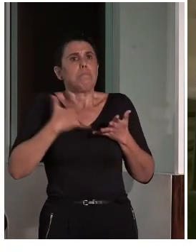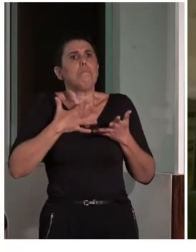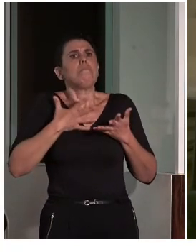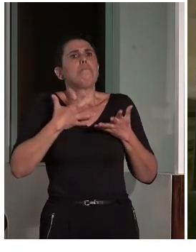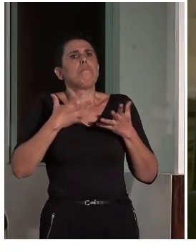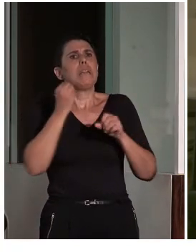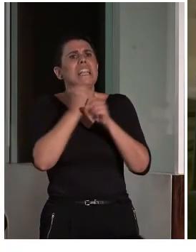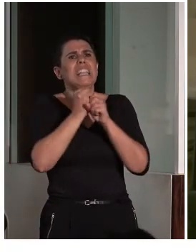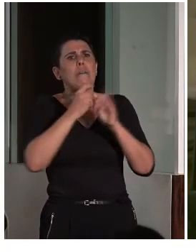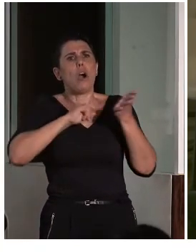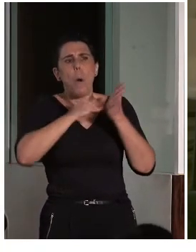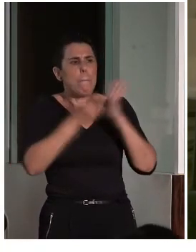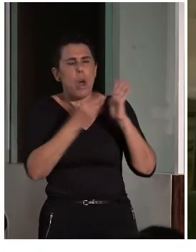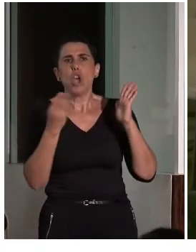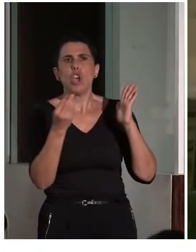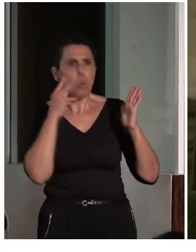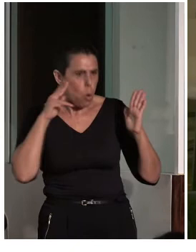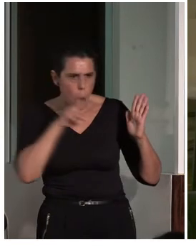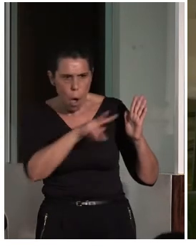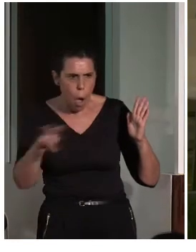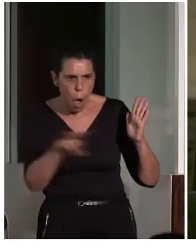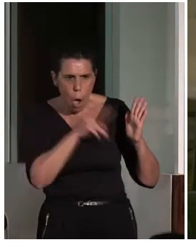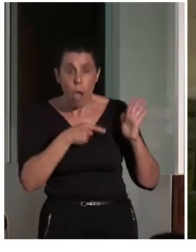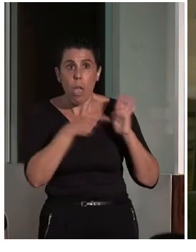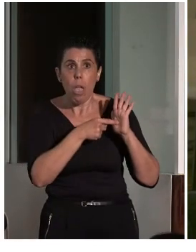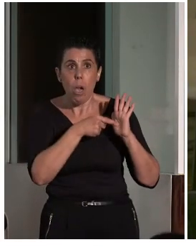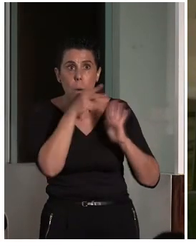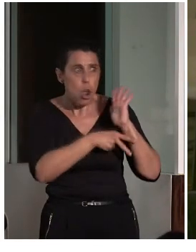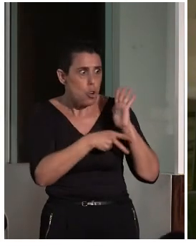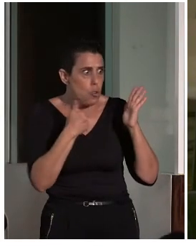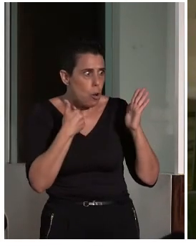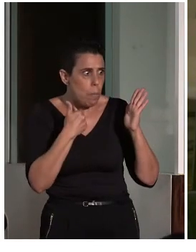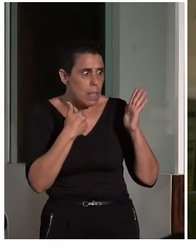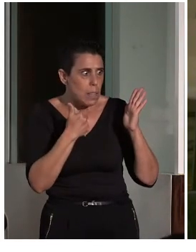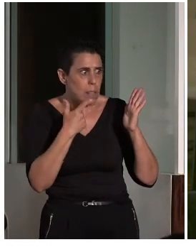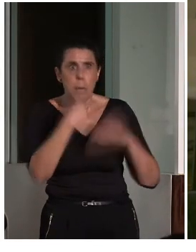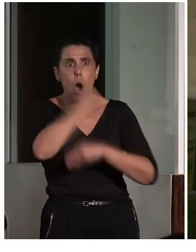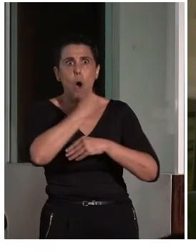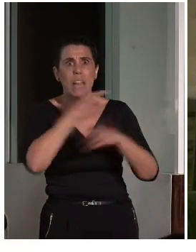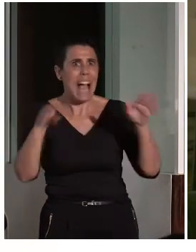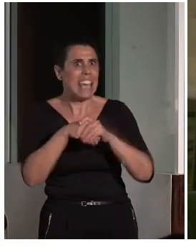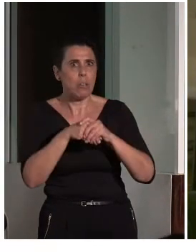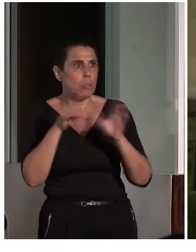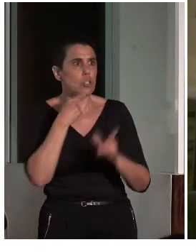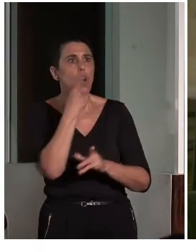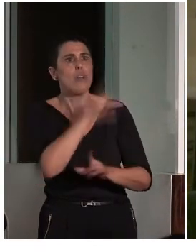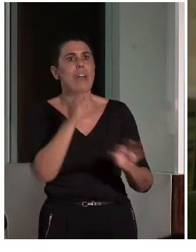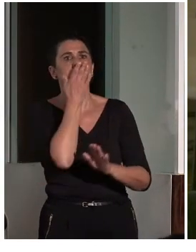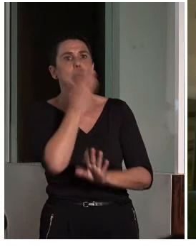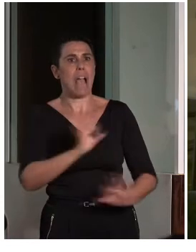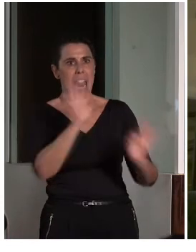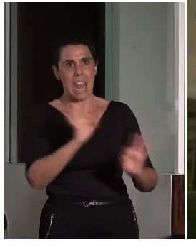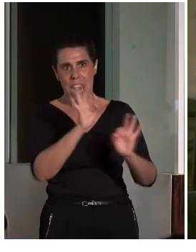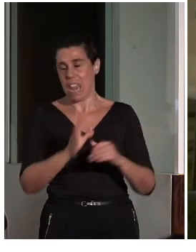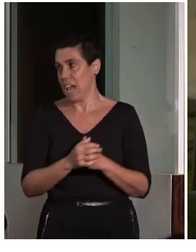están absolutamente carentes de conceptos y medida inclusiva. Vale, pues muchas gracias. Pasamos a la última